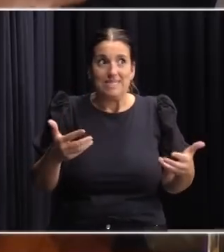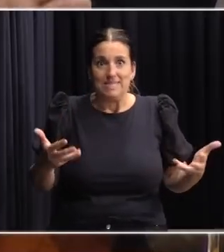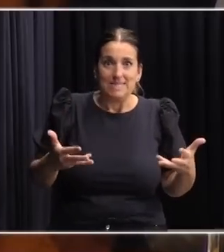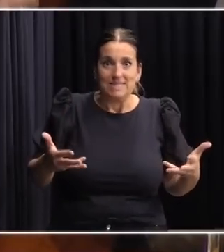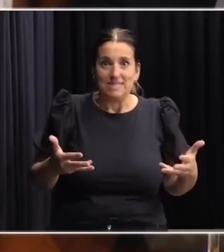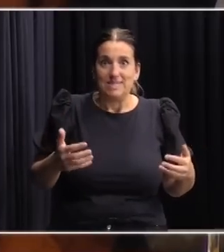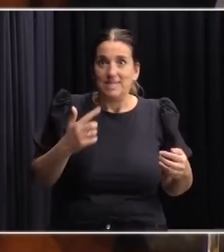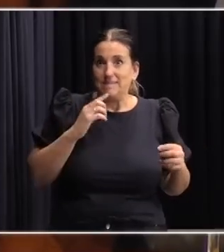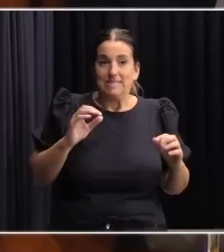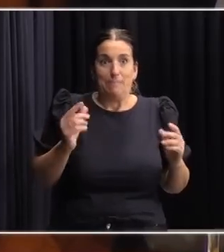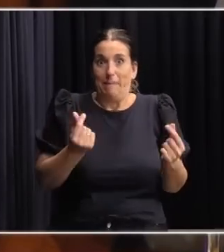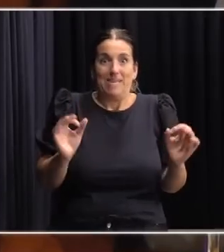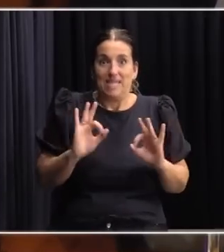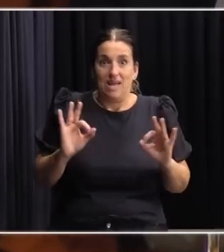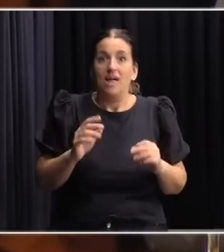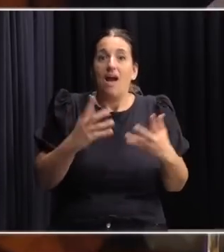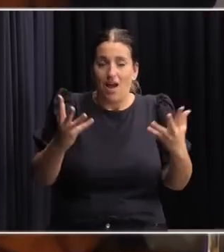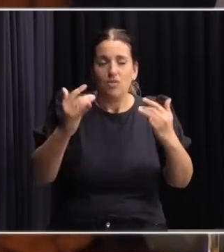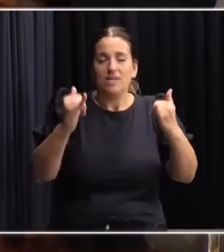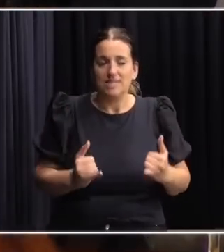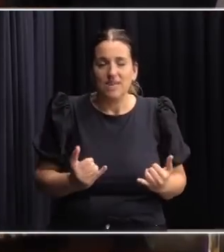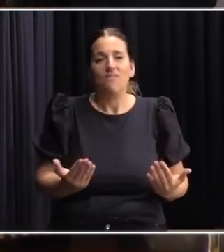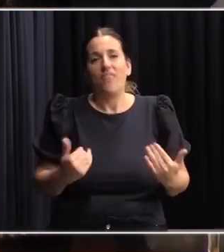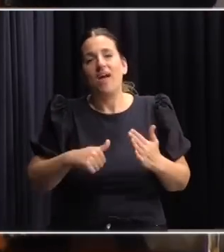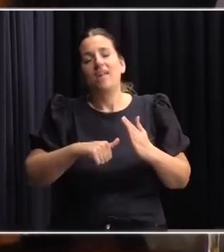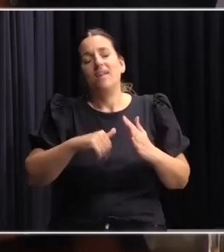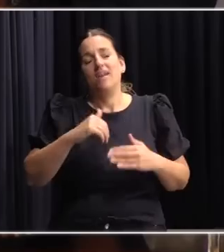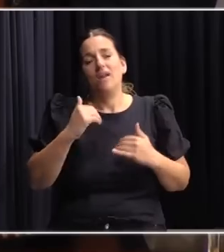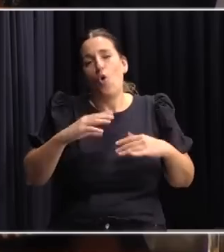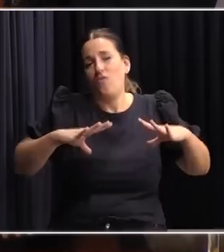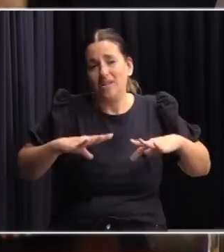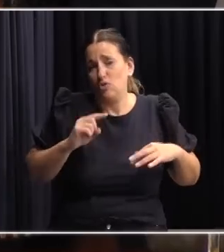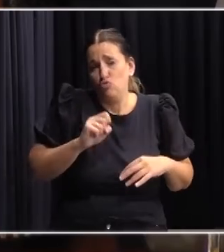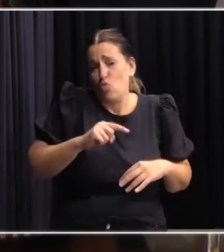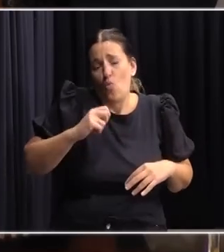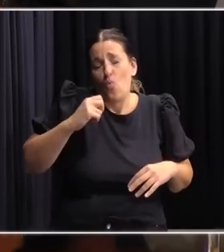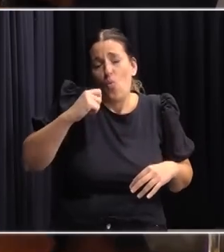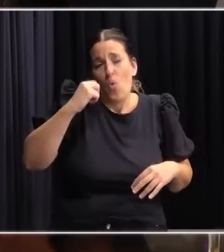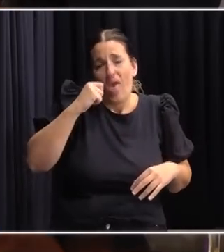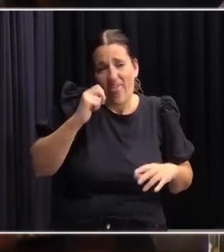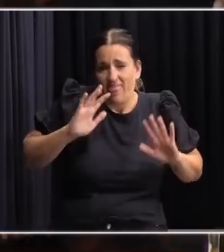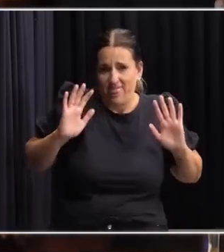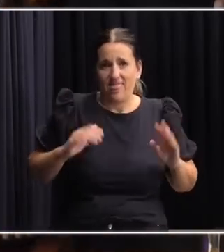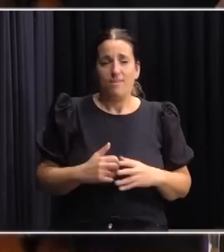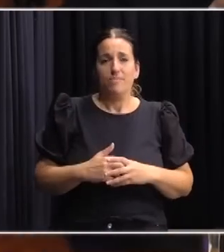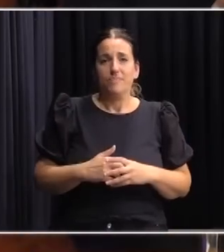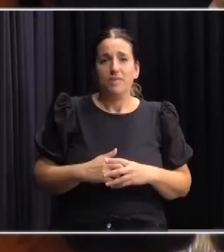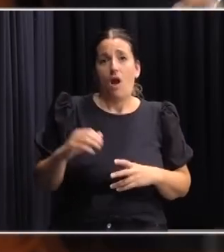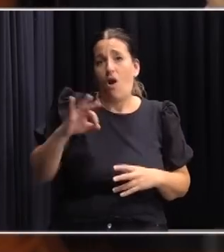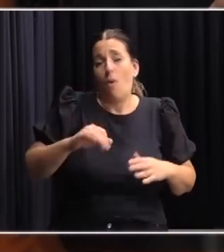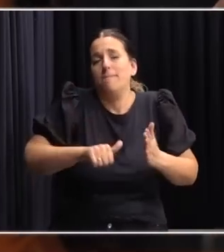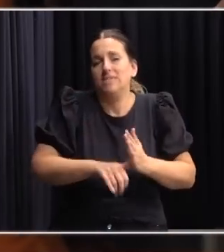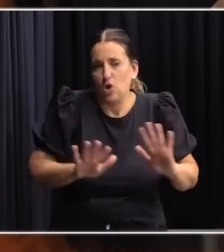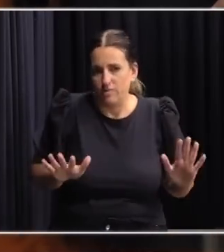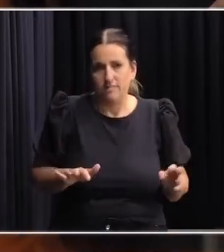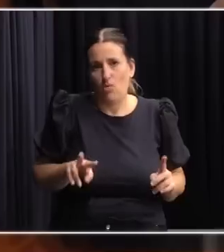se va a la nada. Le va a rendir cuando tenga su edad jubilatoria o de una pensión.